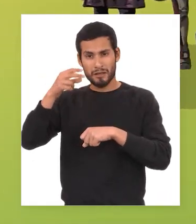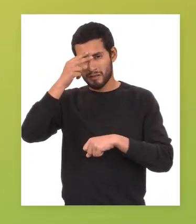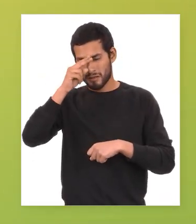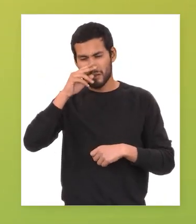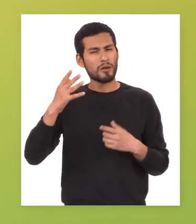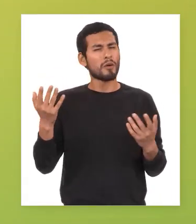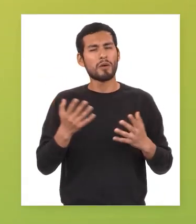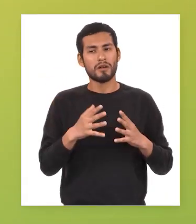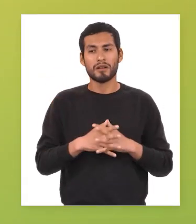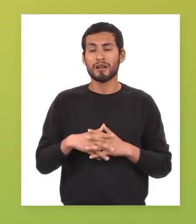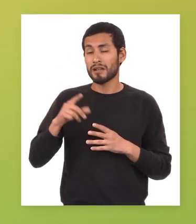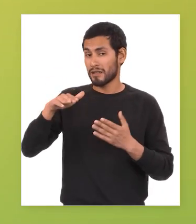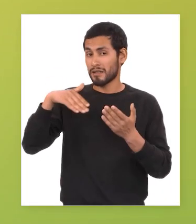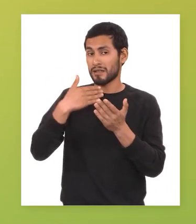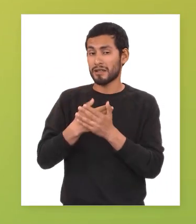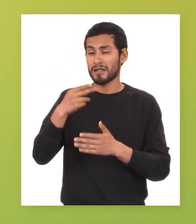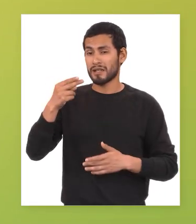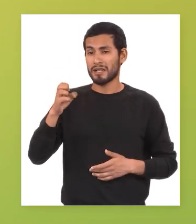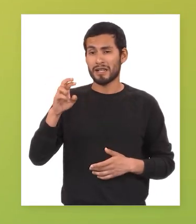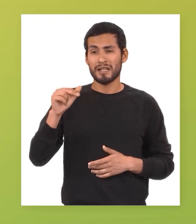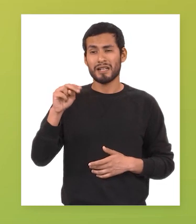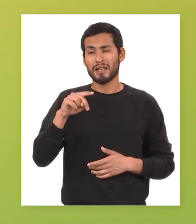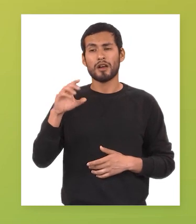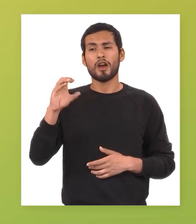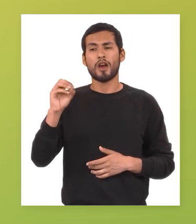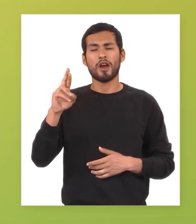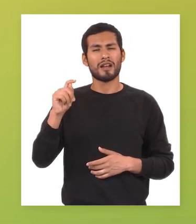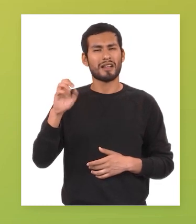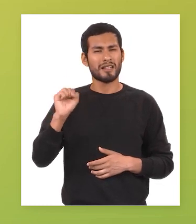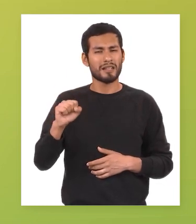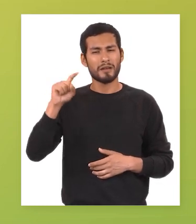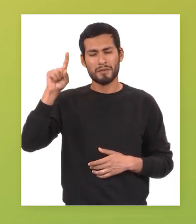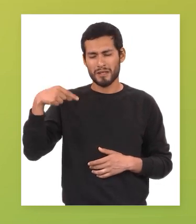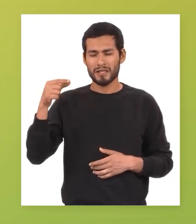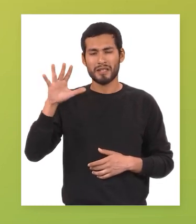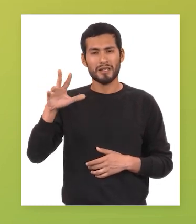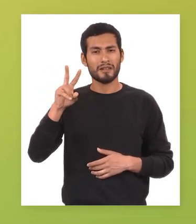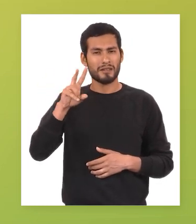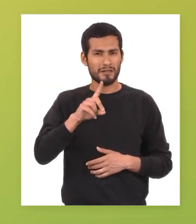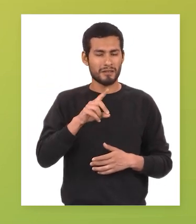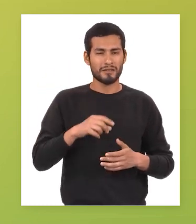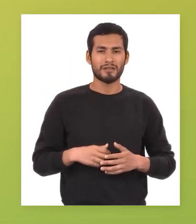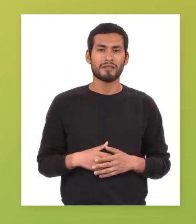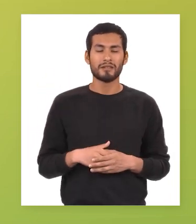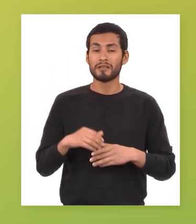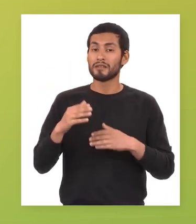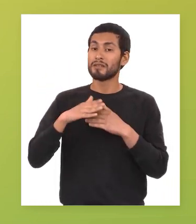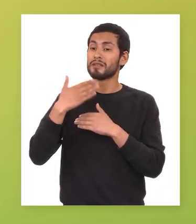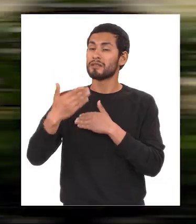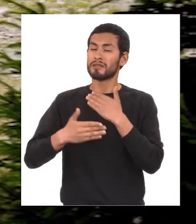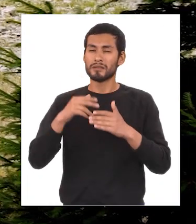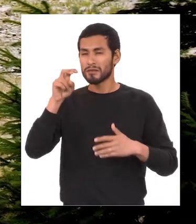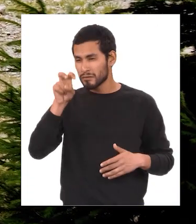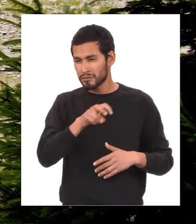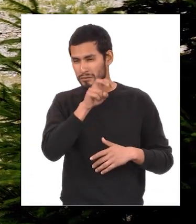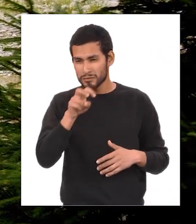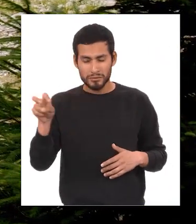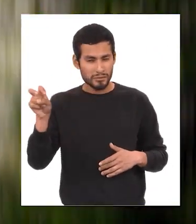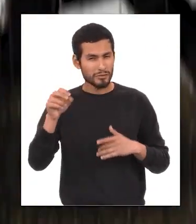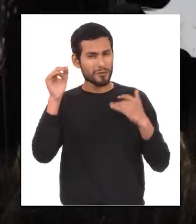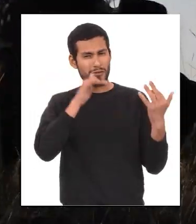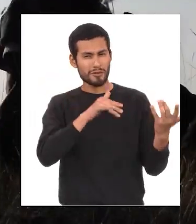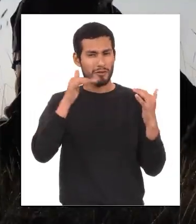todo surgió con la llegada de hernán cortés en 1521 luego de varias expediciones